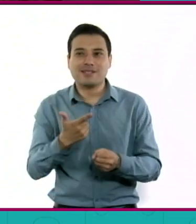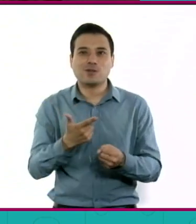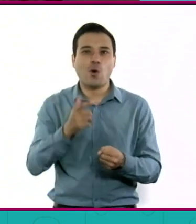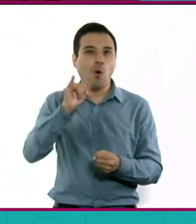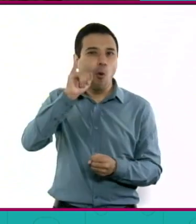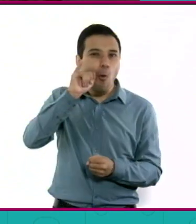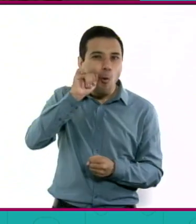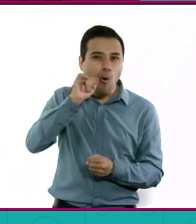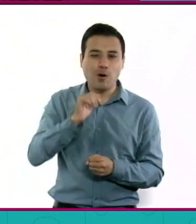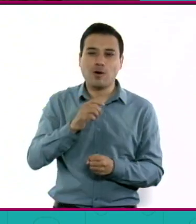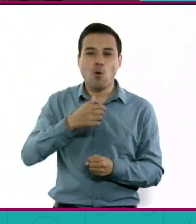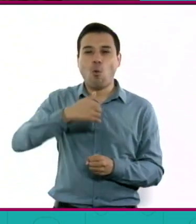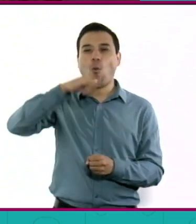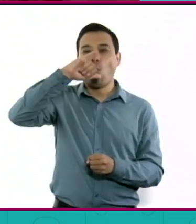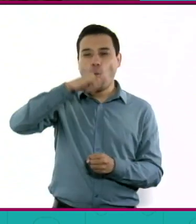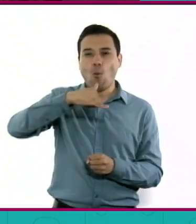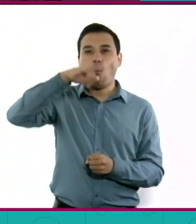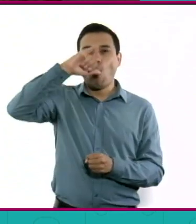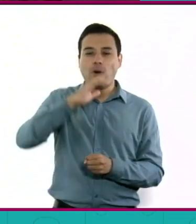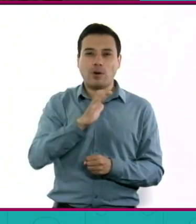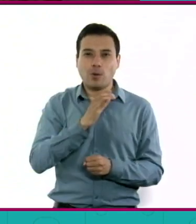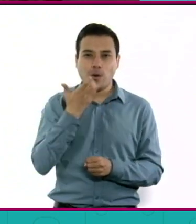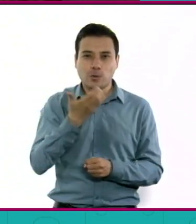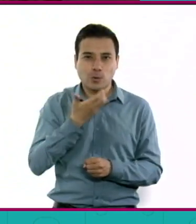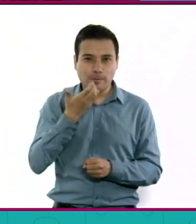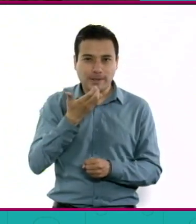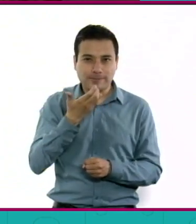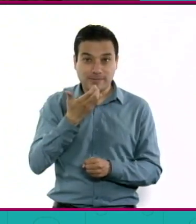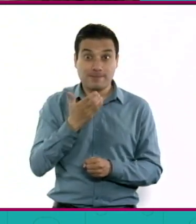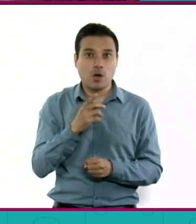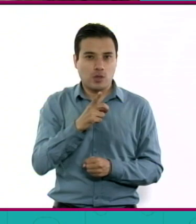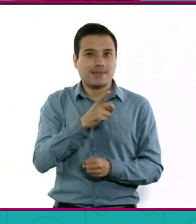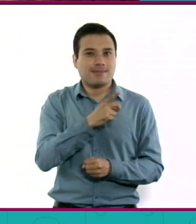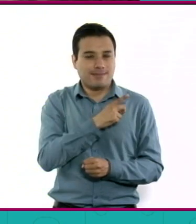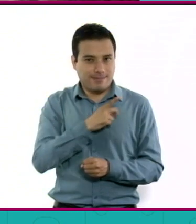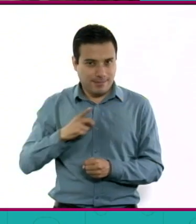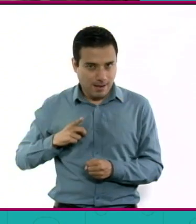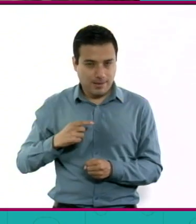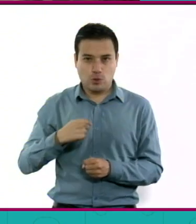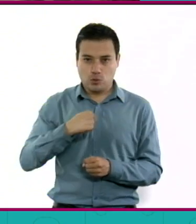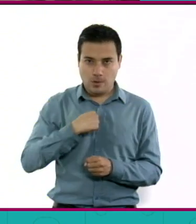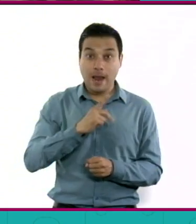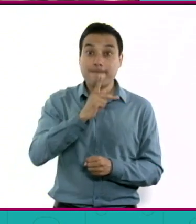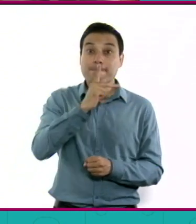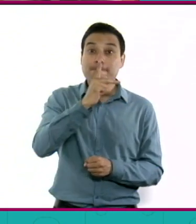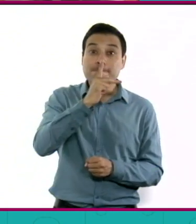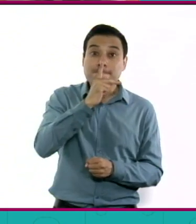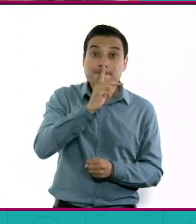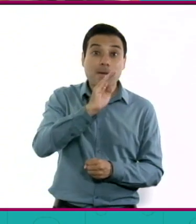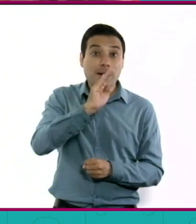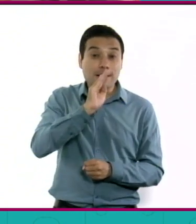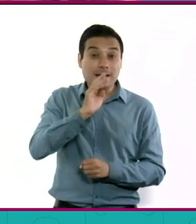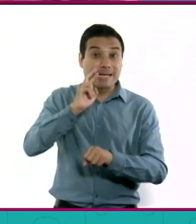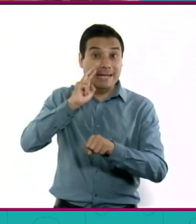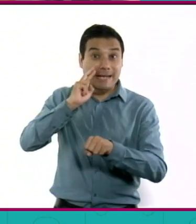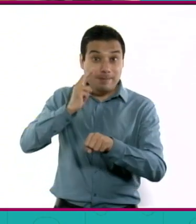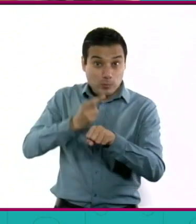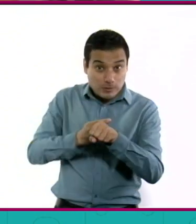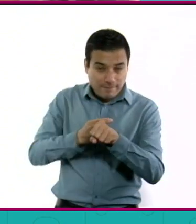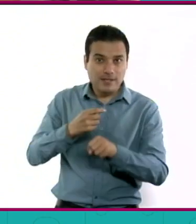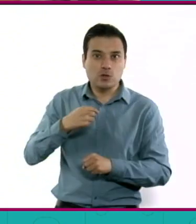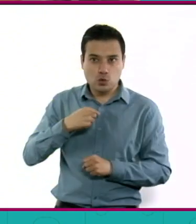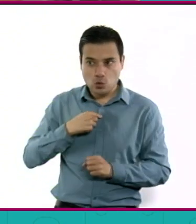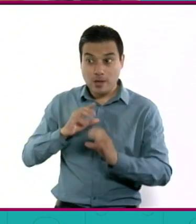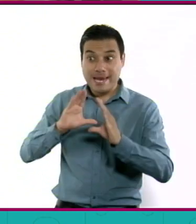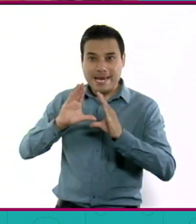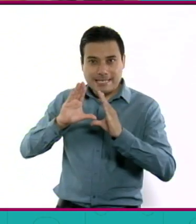las hemos probado, pero tenemos que nosotros como papás ser las figuras en donde en